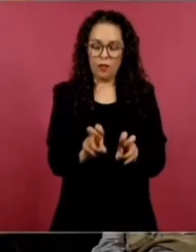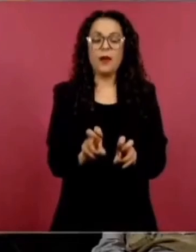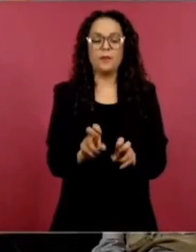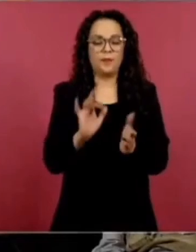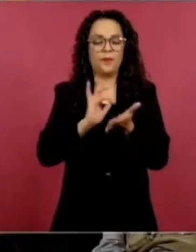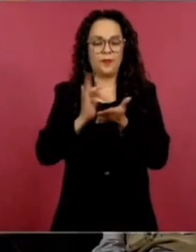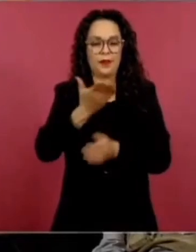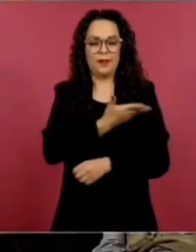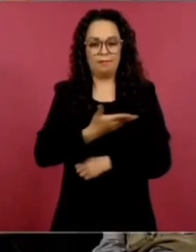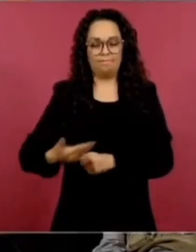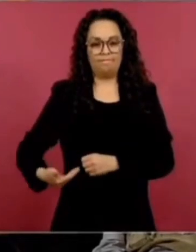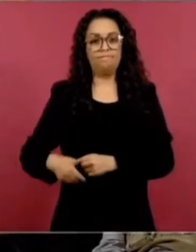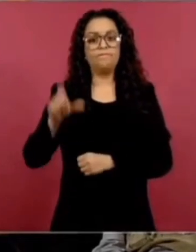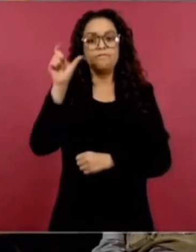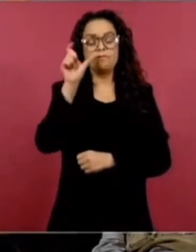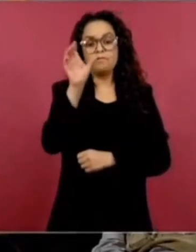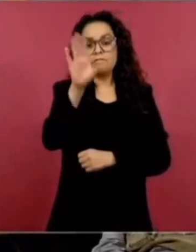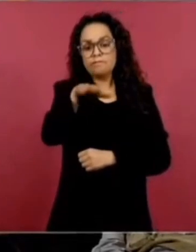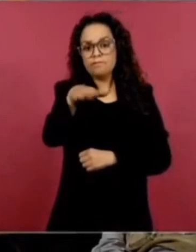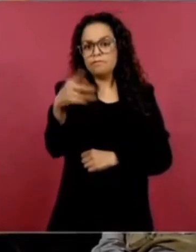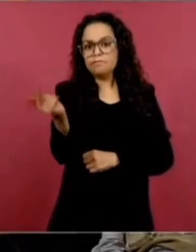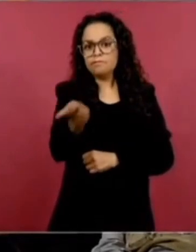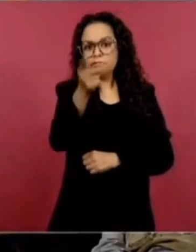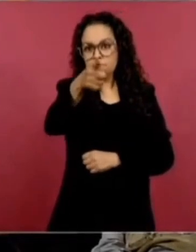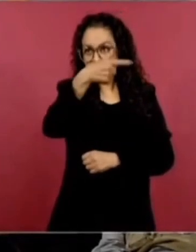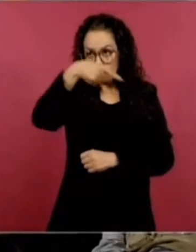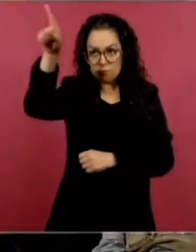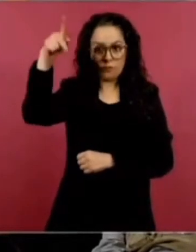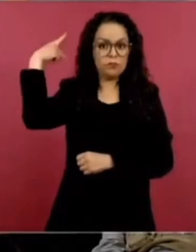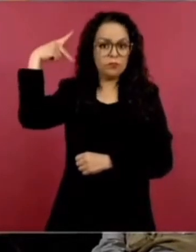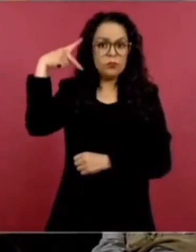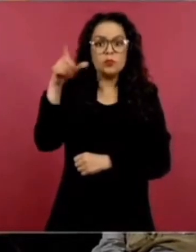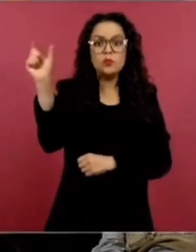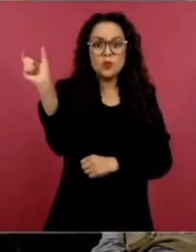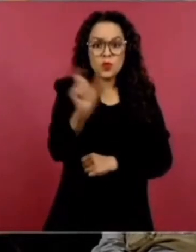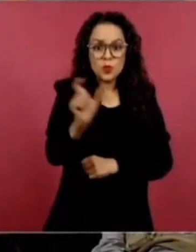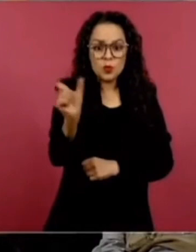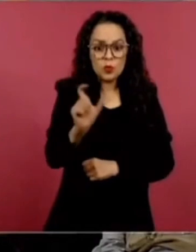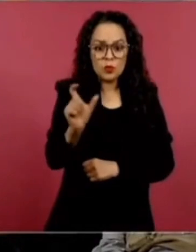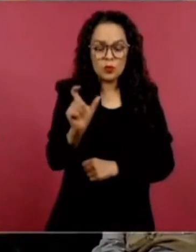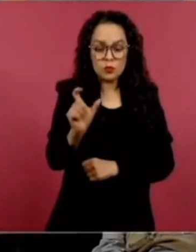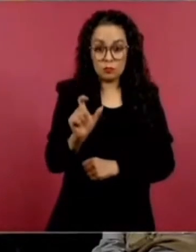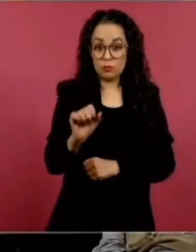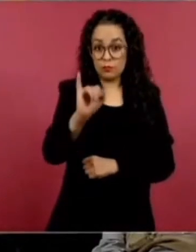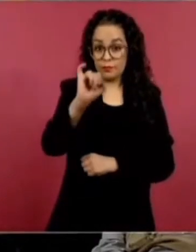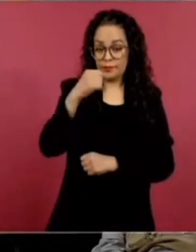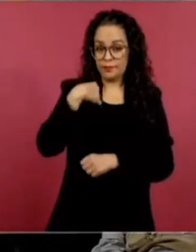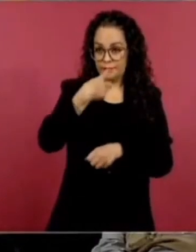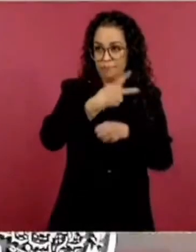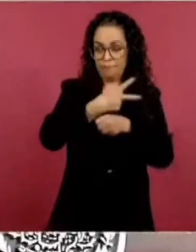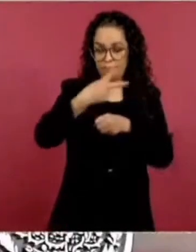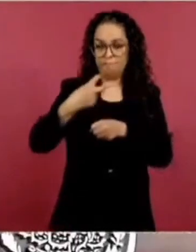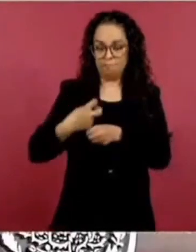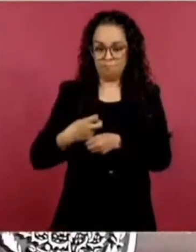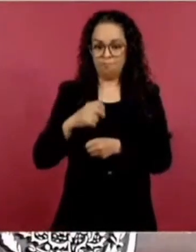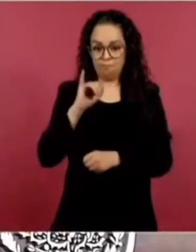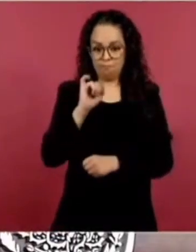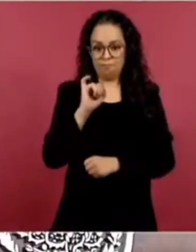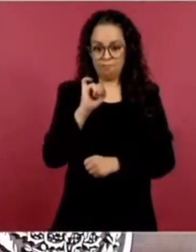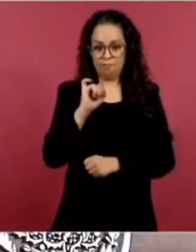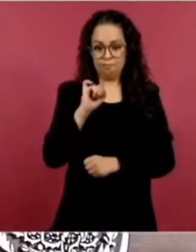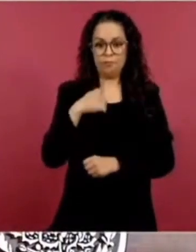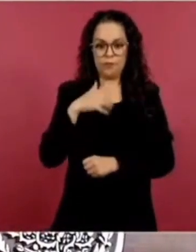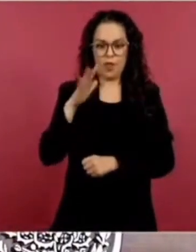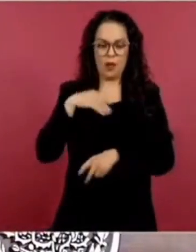¿Tiene alguna...? Sí, tengo invitación. Acaba de estar el gobernador de Puebla,